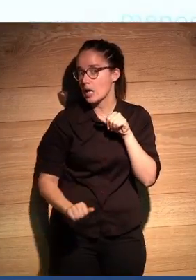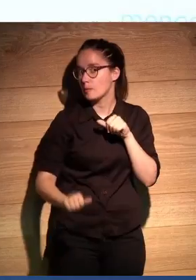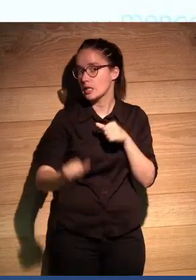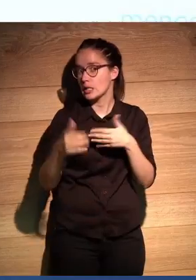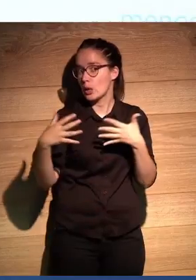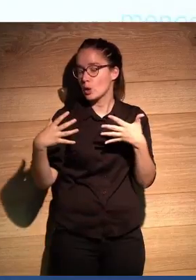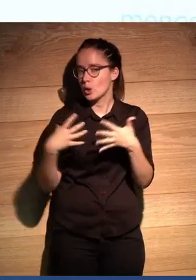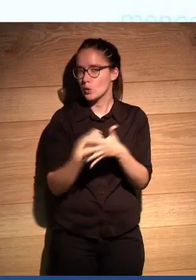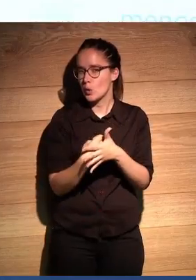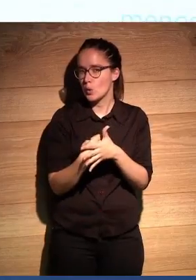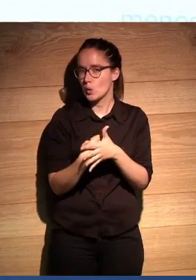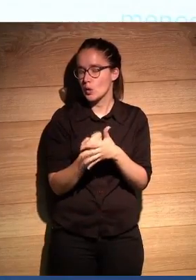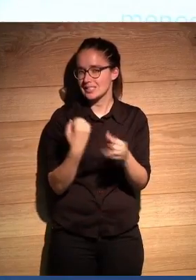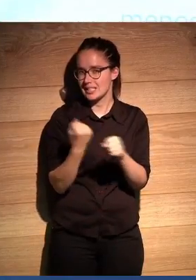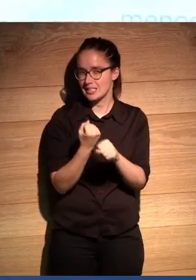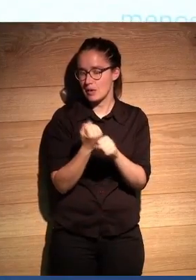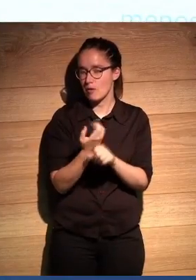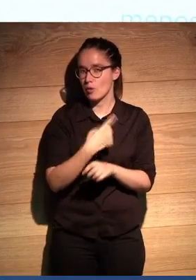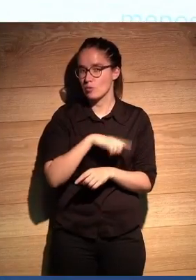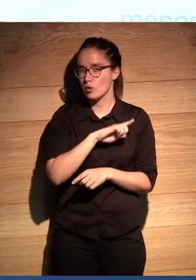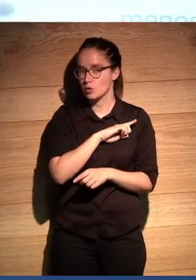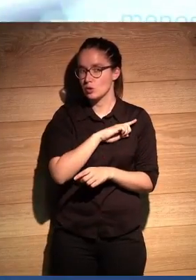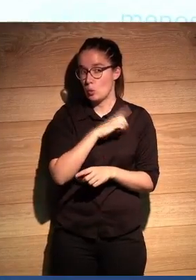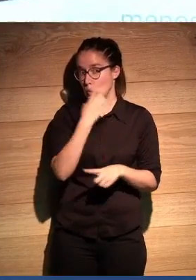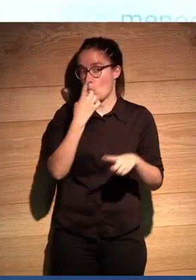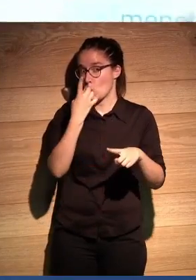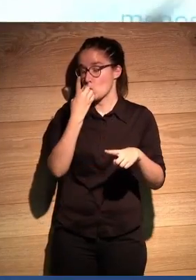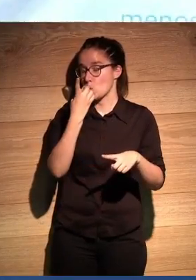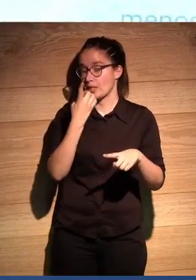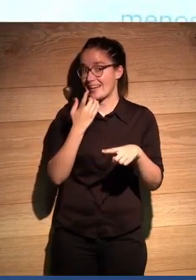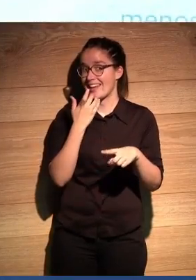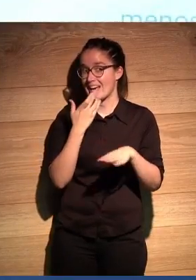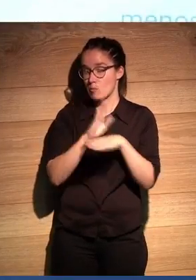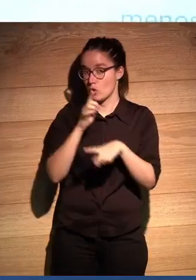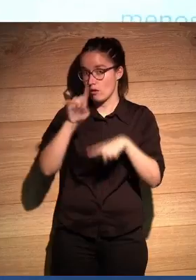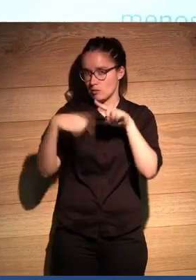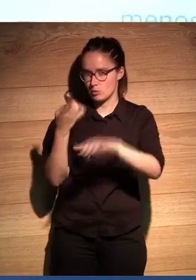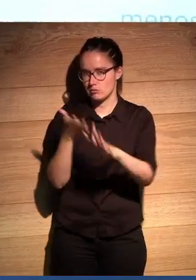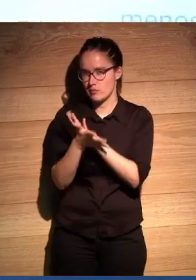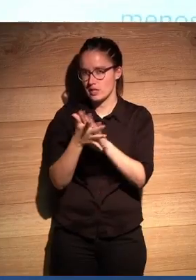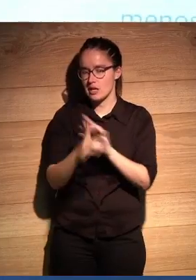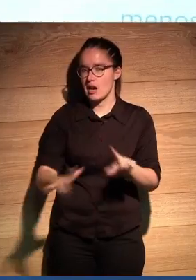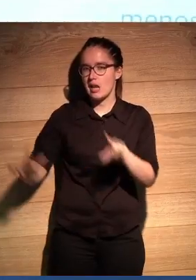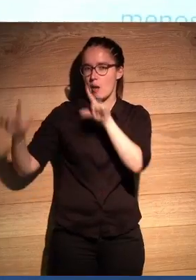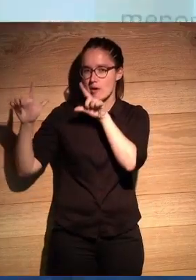pues todo ese trabajo, bueno, este es uno de los ejemplos que veremos más adelante. La pantalla